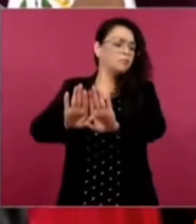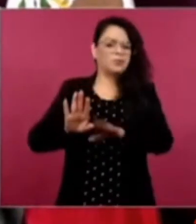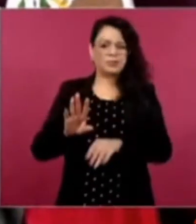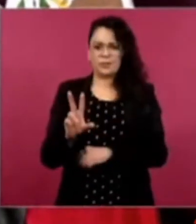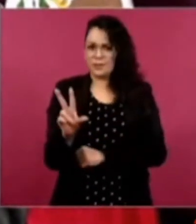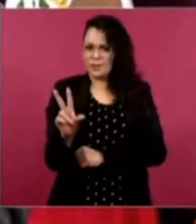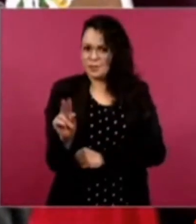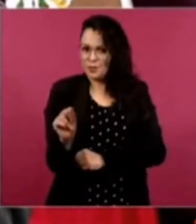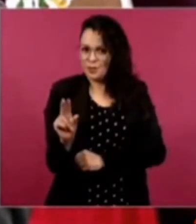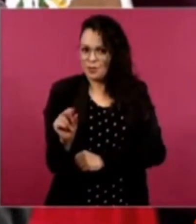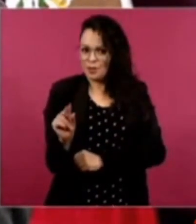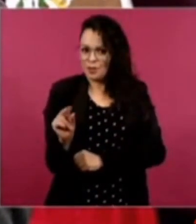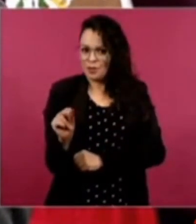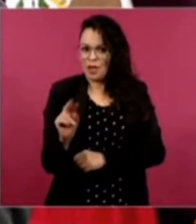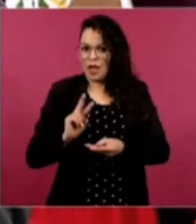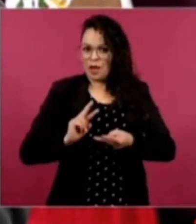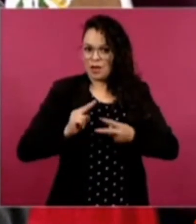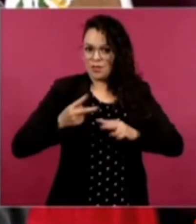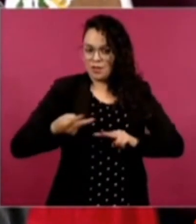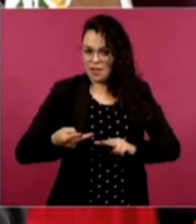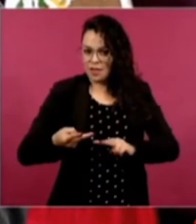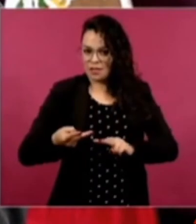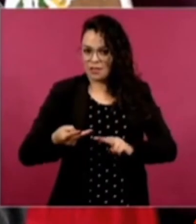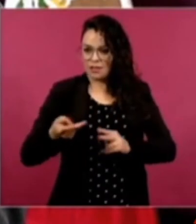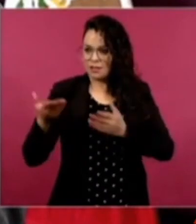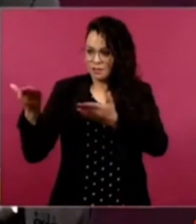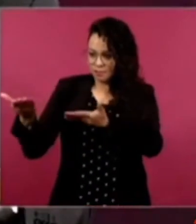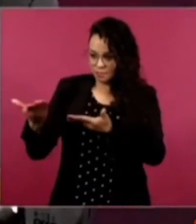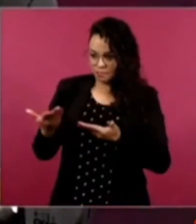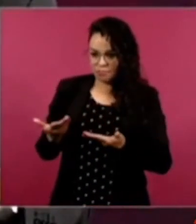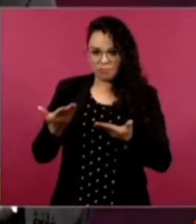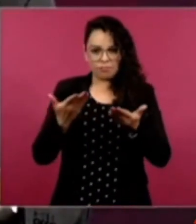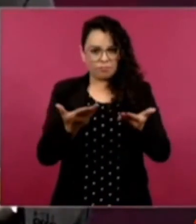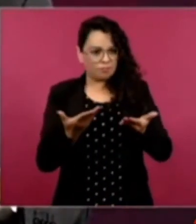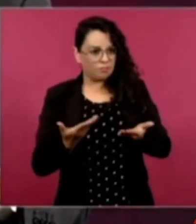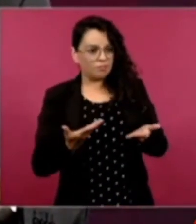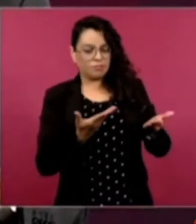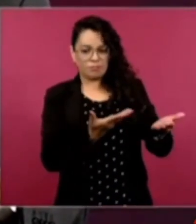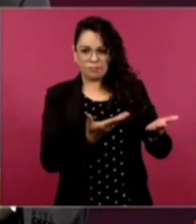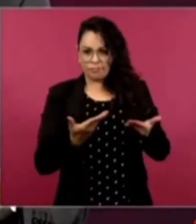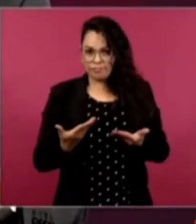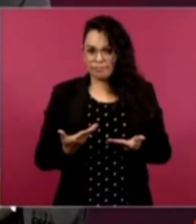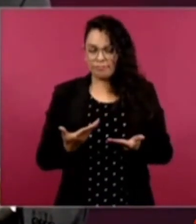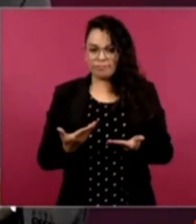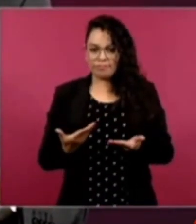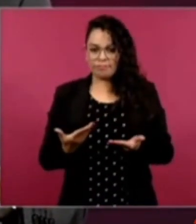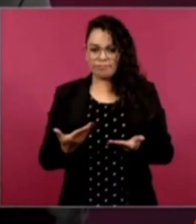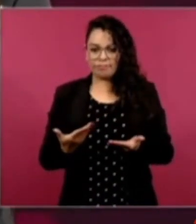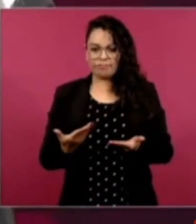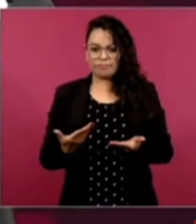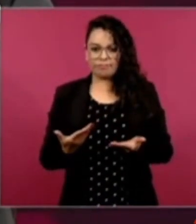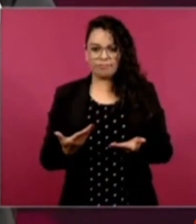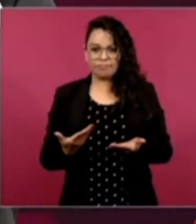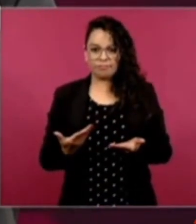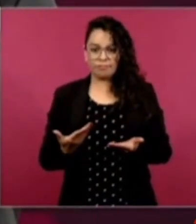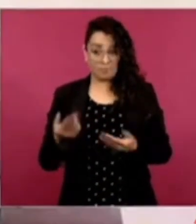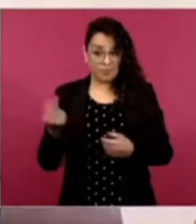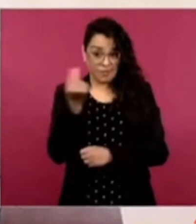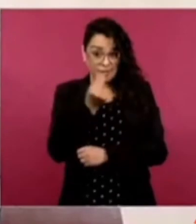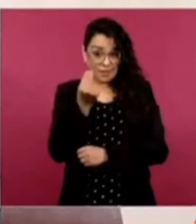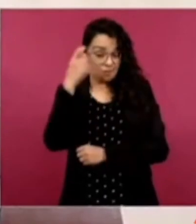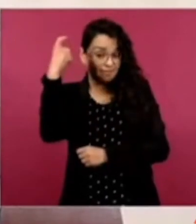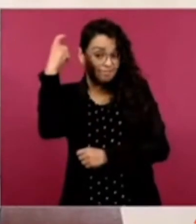no, no, es de sabios